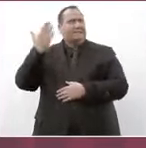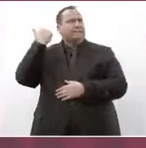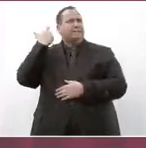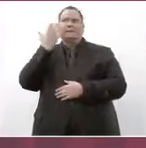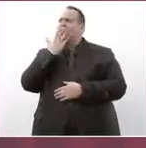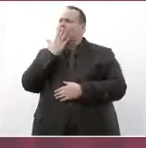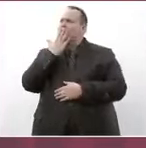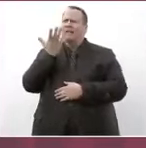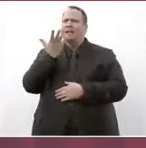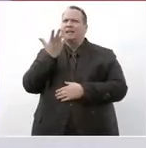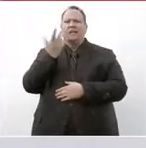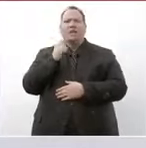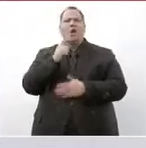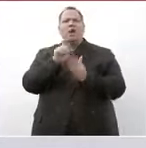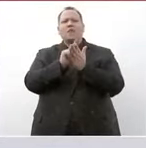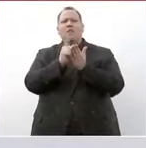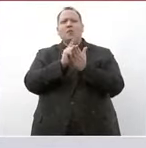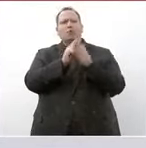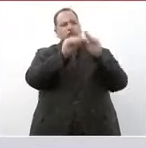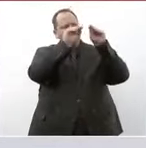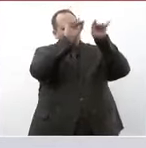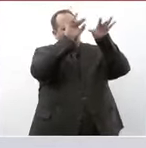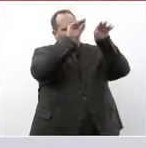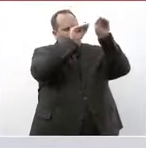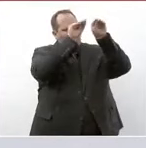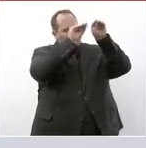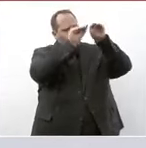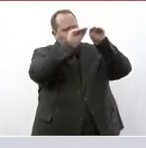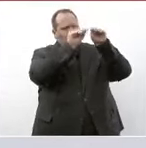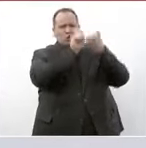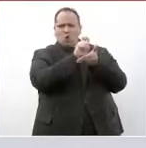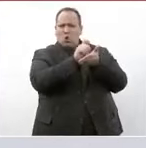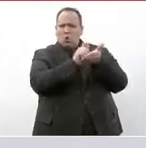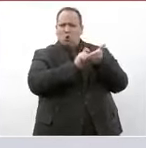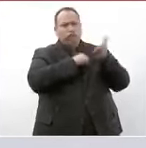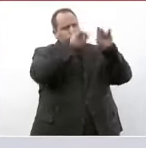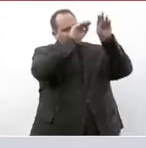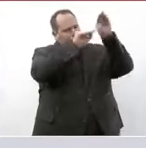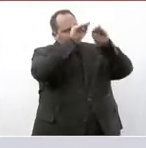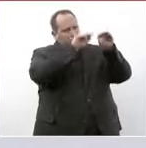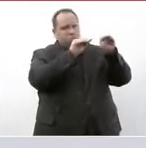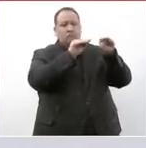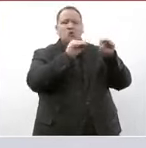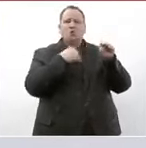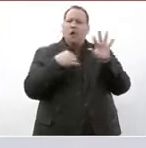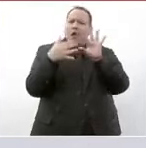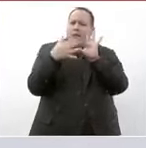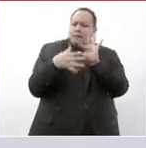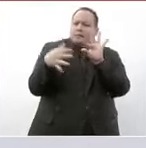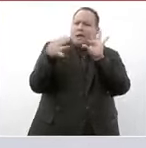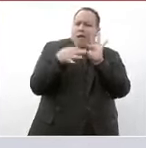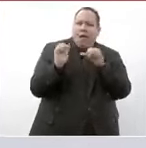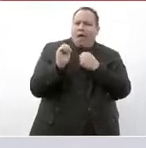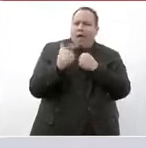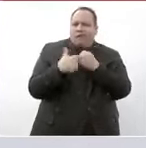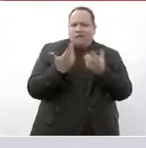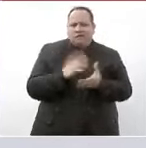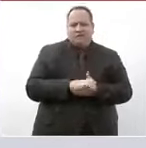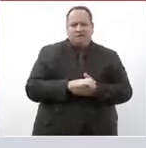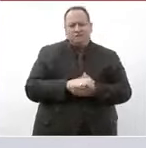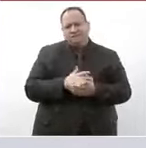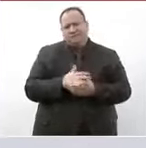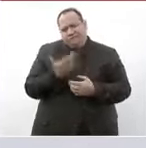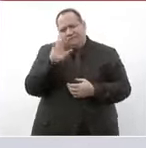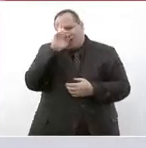un libro y explico algo ahí con